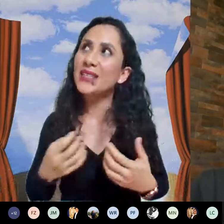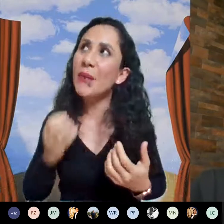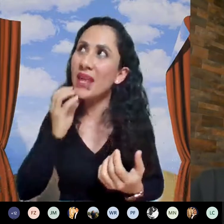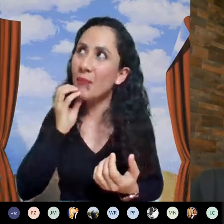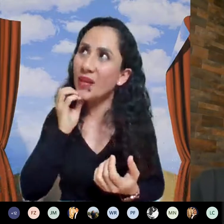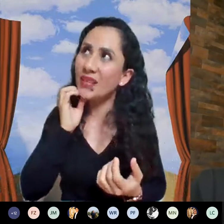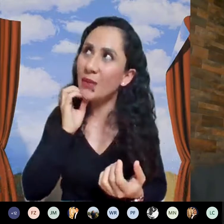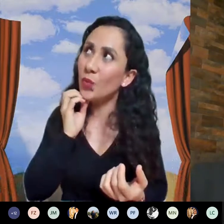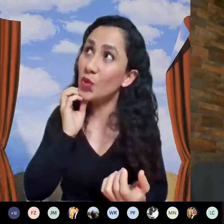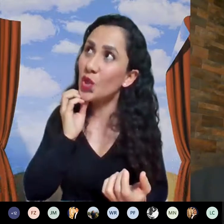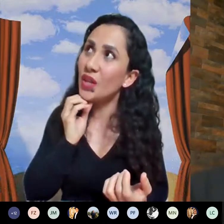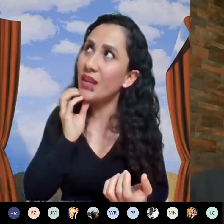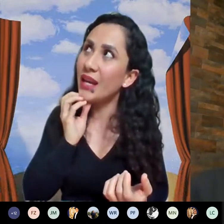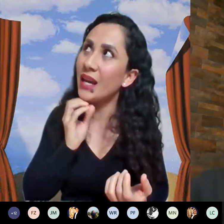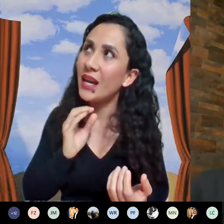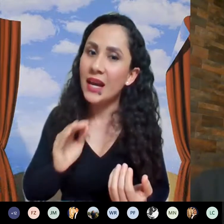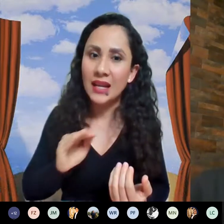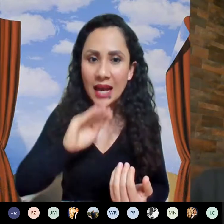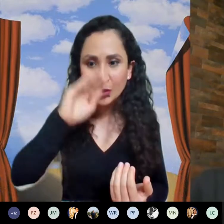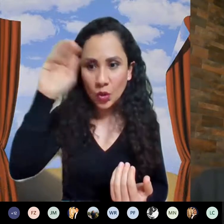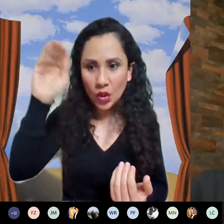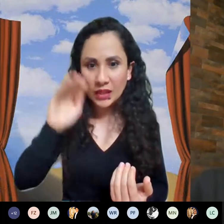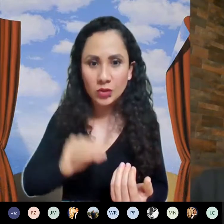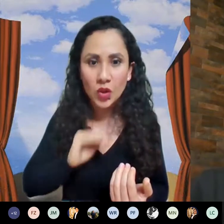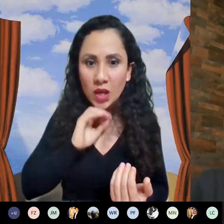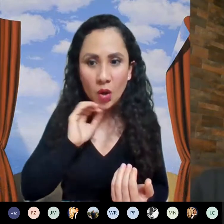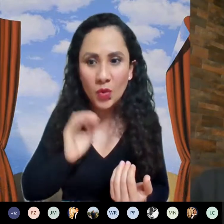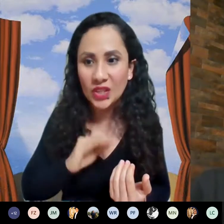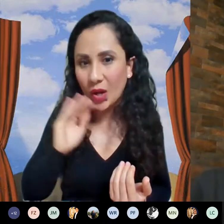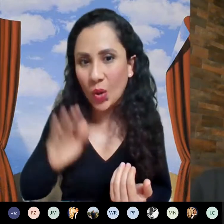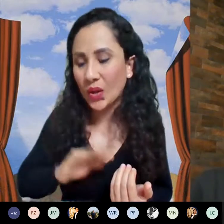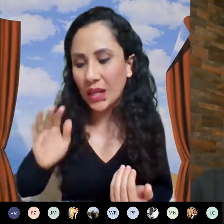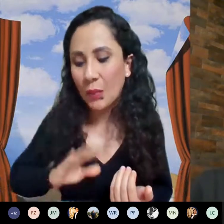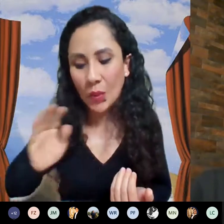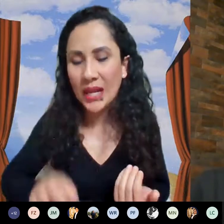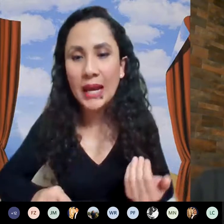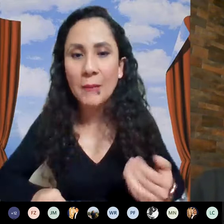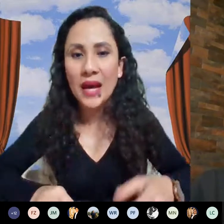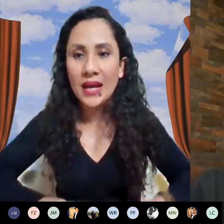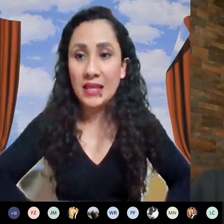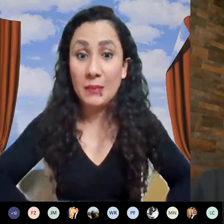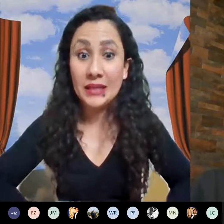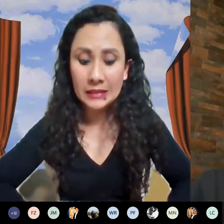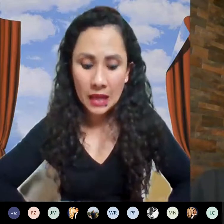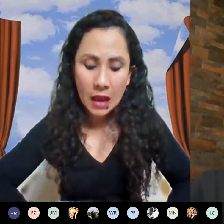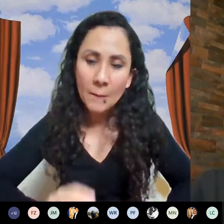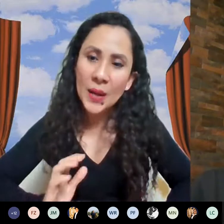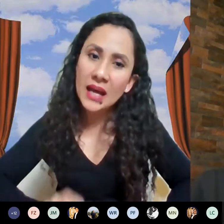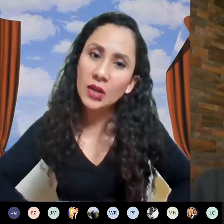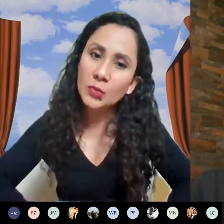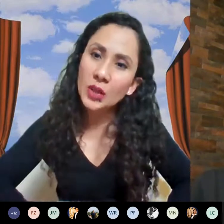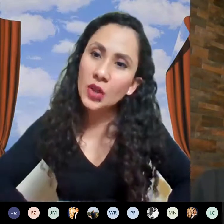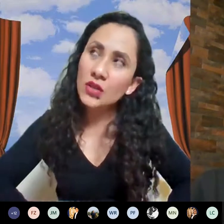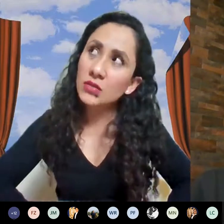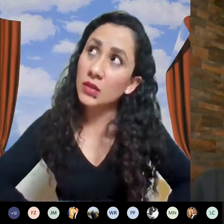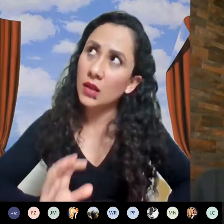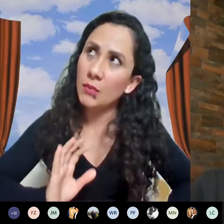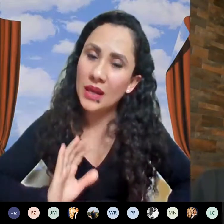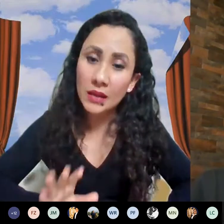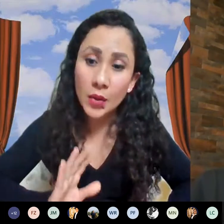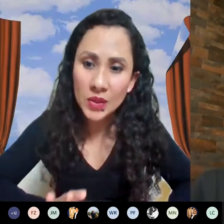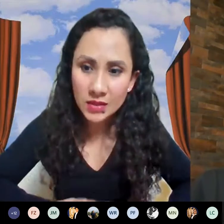ahí ya va a depender mucho de las cotas ¿no? de cómo se corta el problema y demás para los